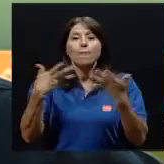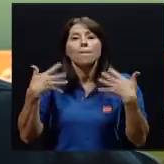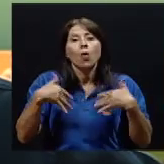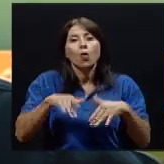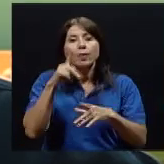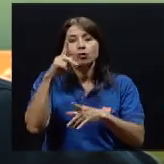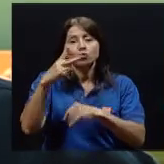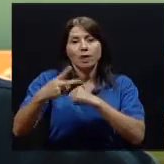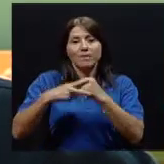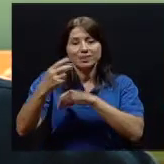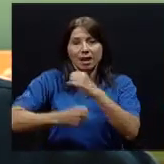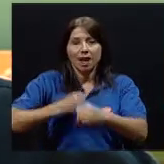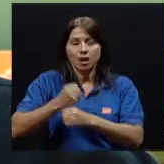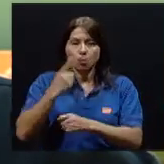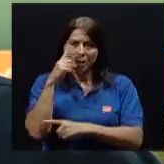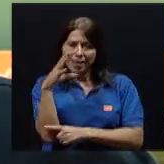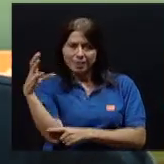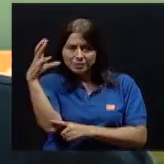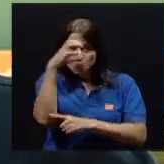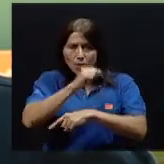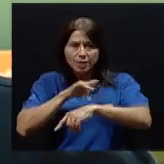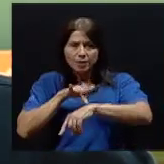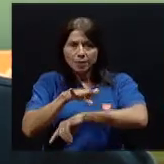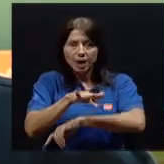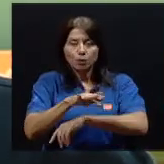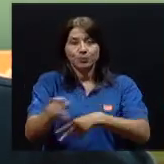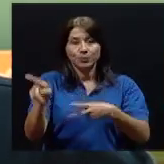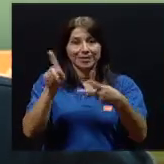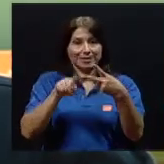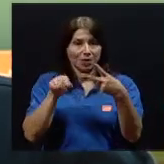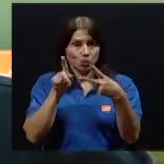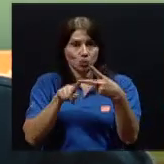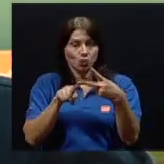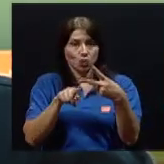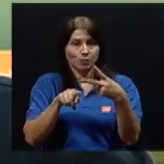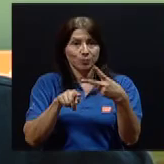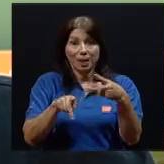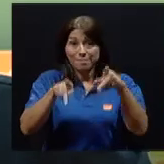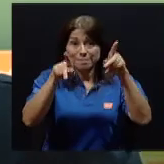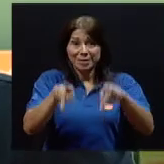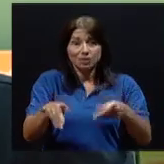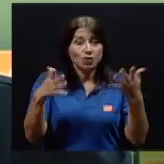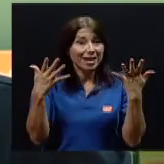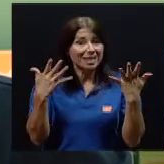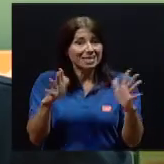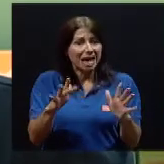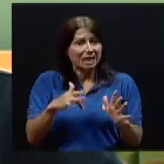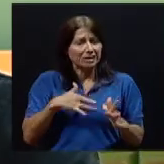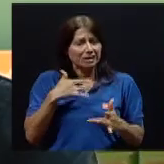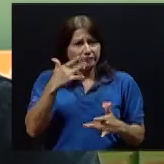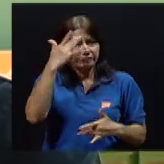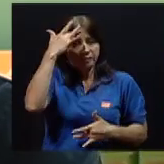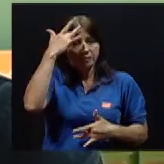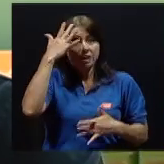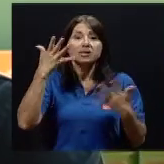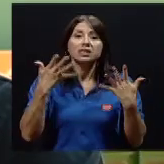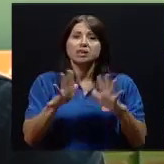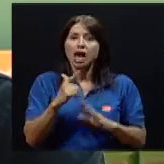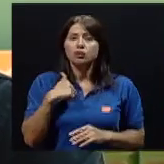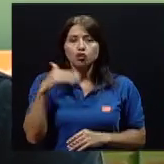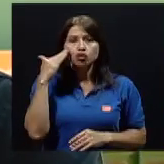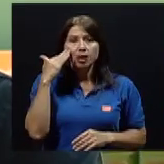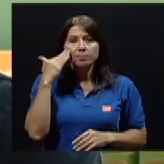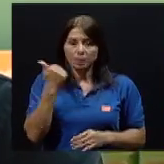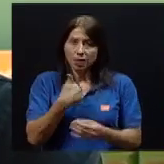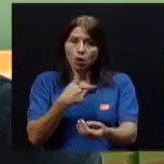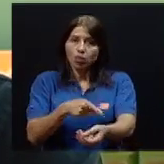detección temprana de trastornos. Y para la segunda recomendación, para aquel que ya tiene alguno de los componentes, si yo ya sé que